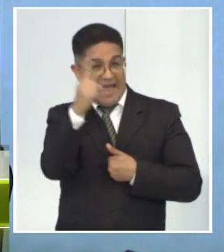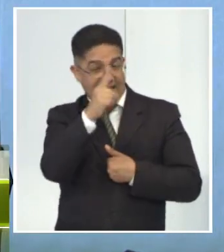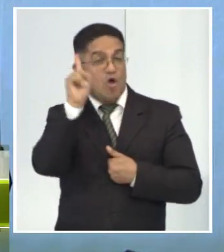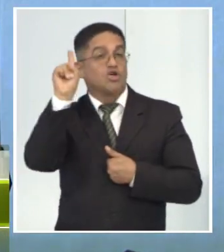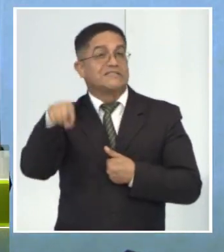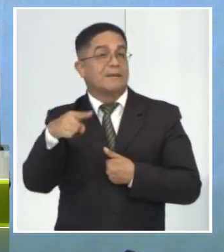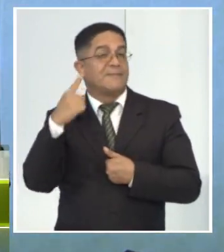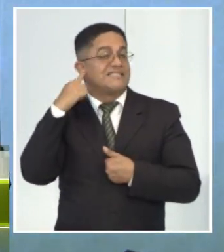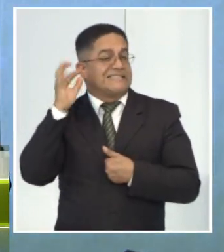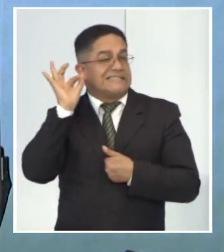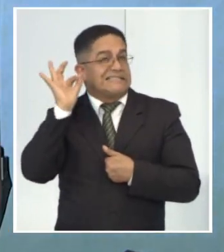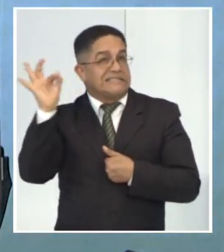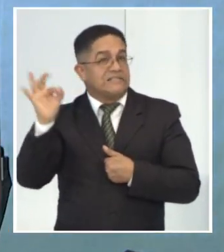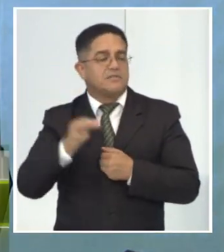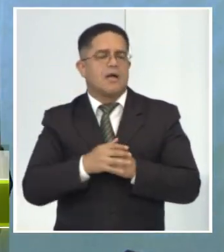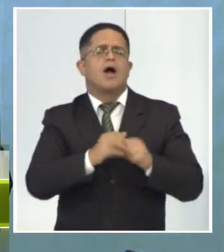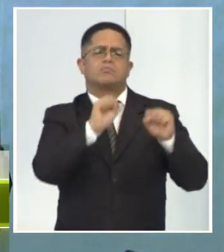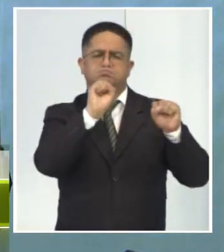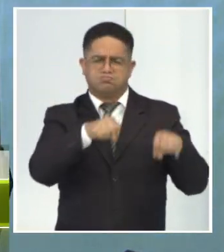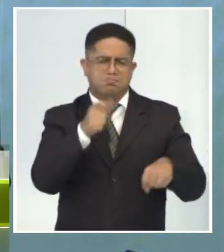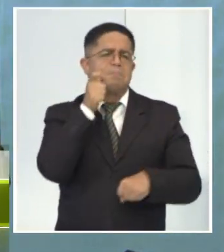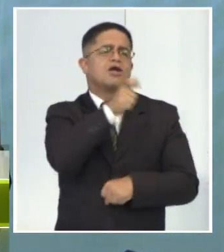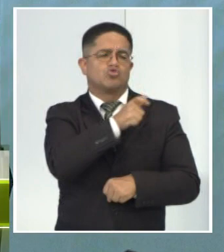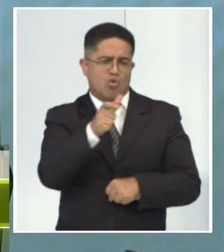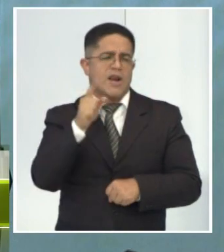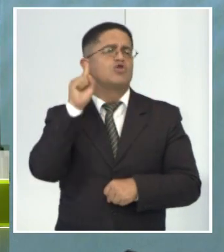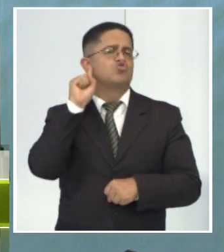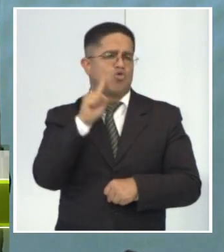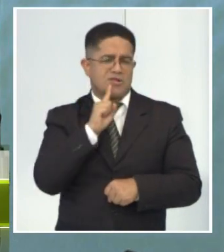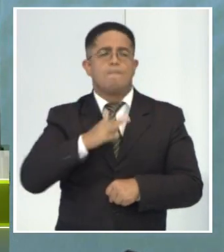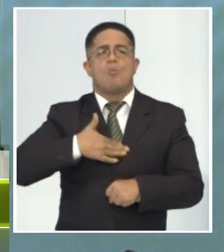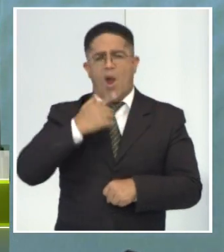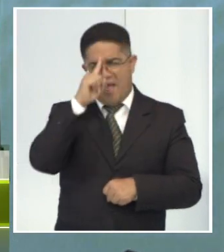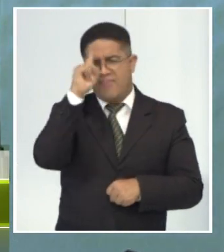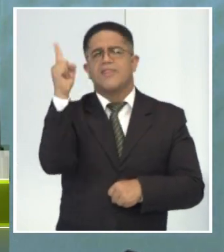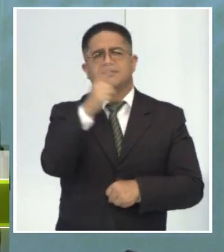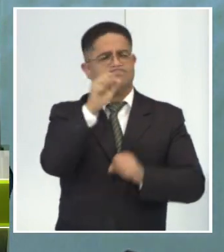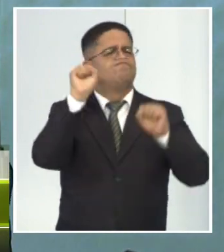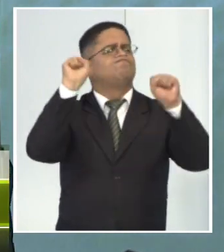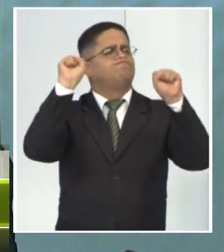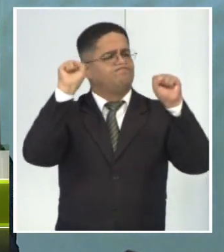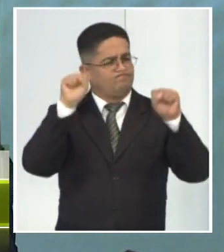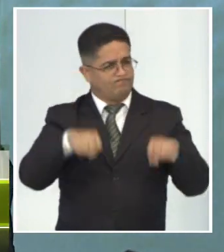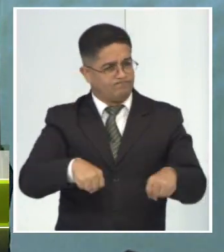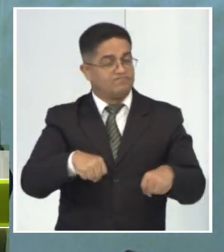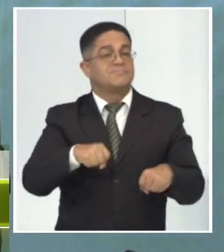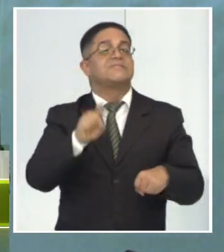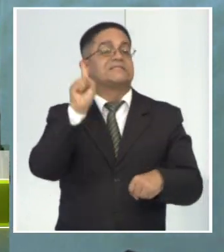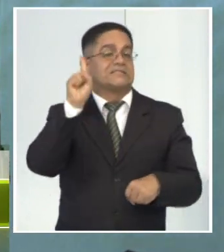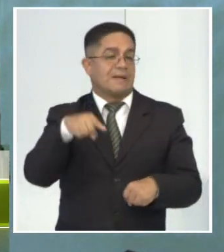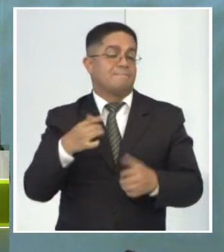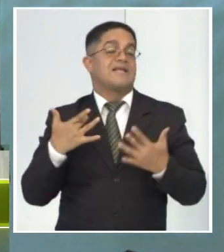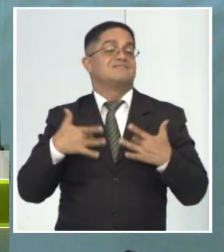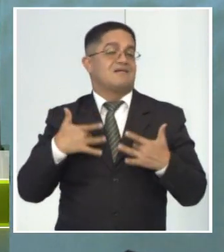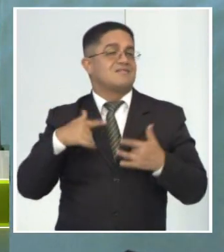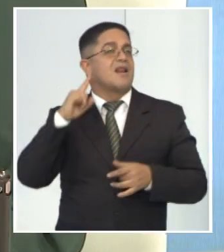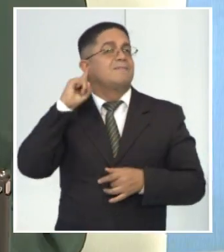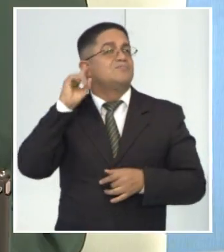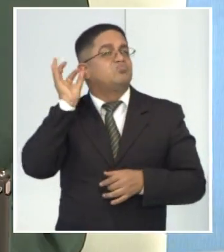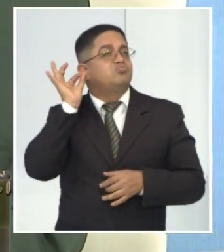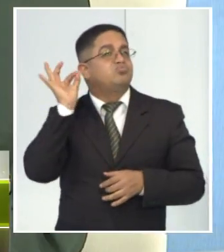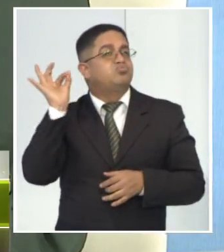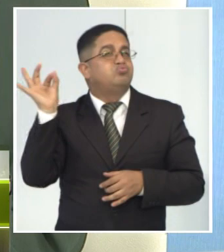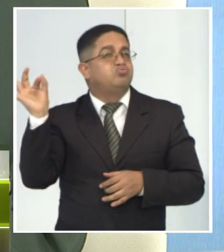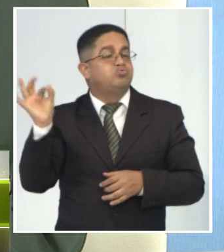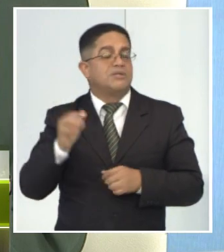Las personas sordas pueden sufrir de mareos. Sí. Y las personas sordas también pueden sufrir de tínitus. Es importante